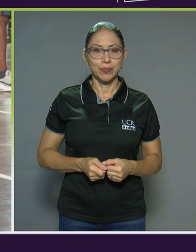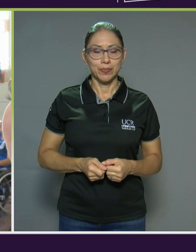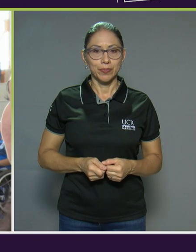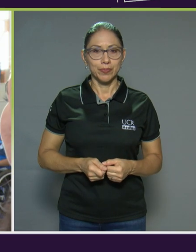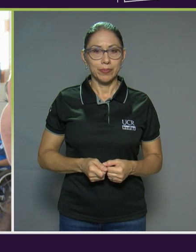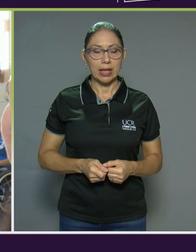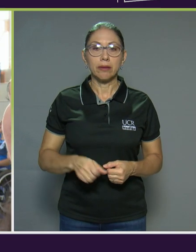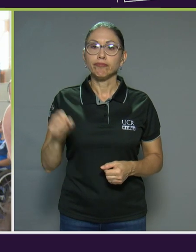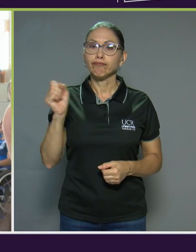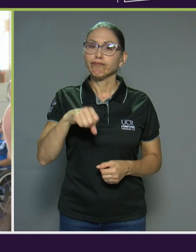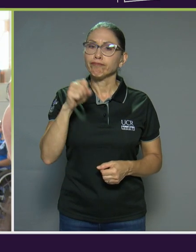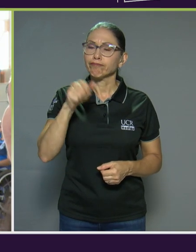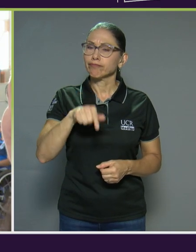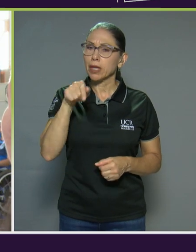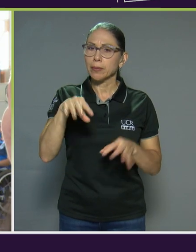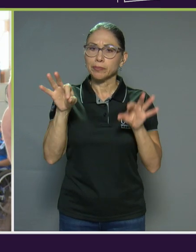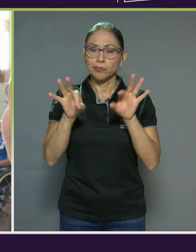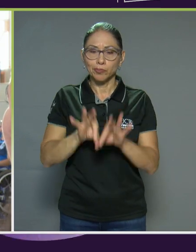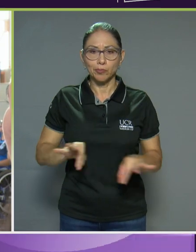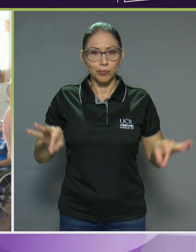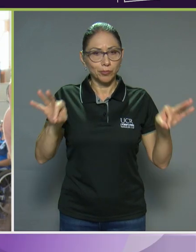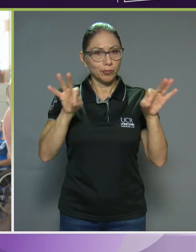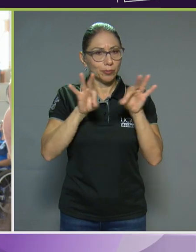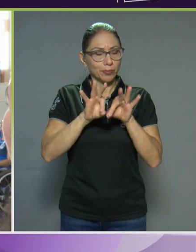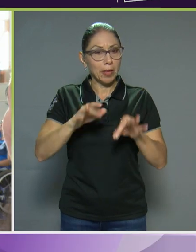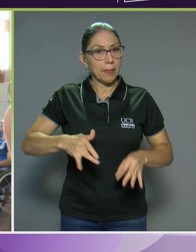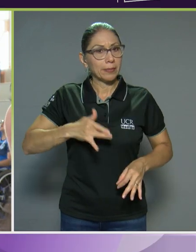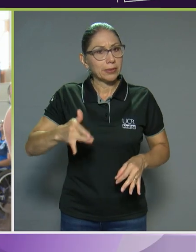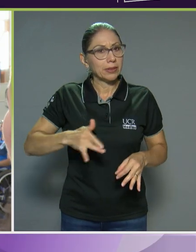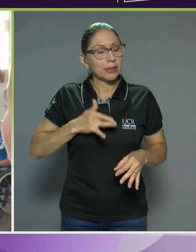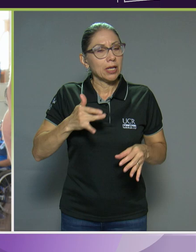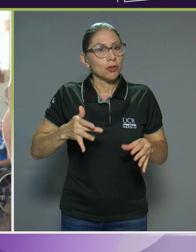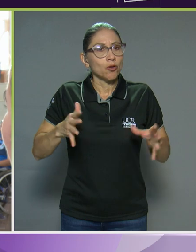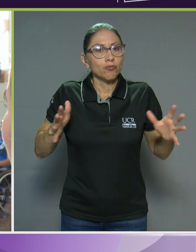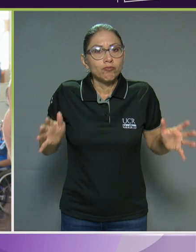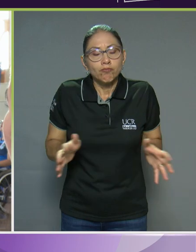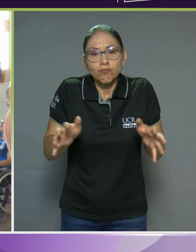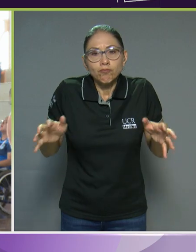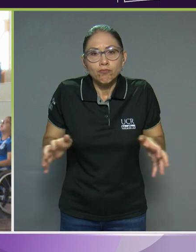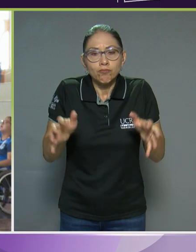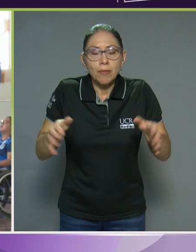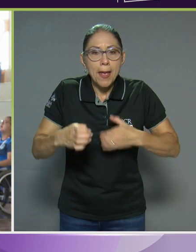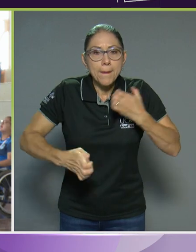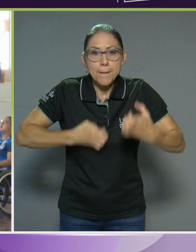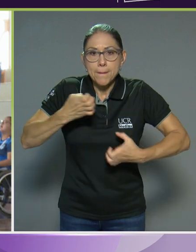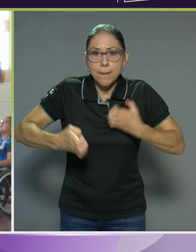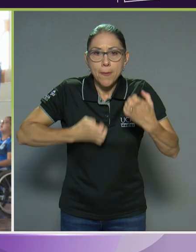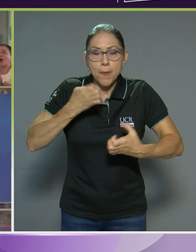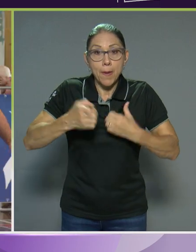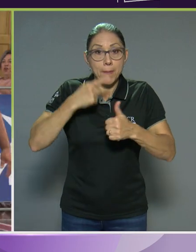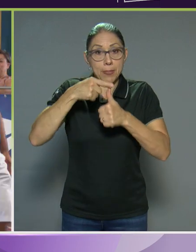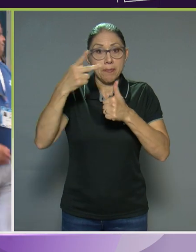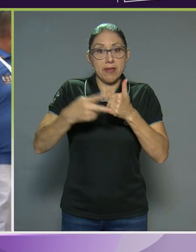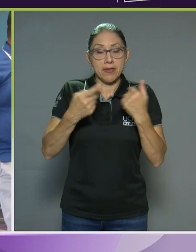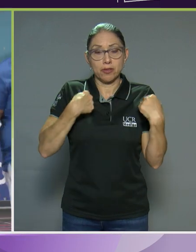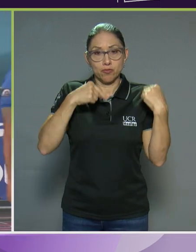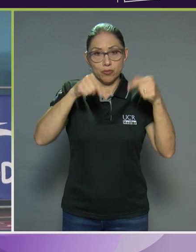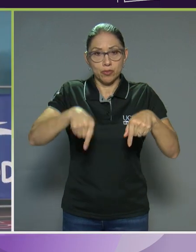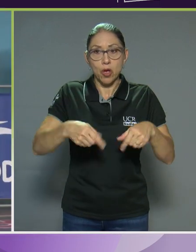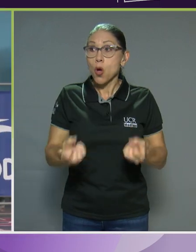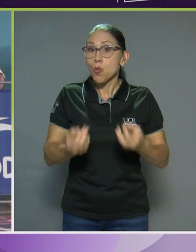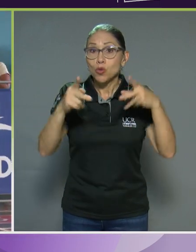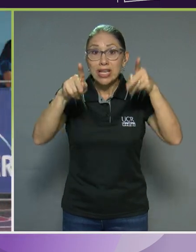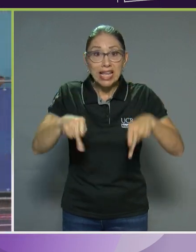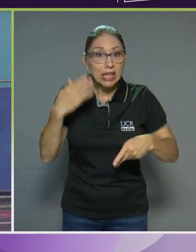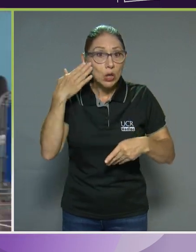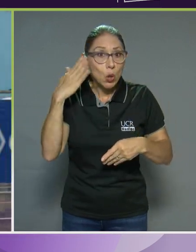Sí, es súper, súper importante y me siento súper motivado, súper emocionado, es mi primera vez. Mucha gente no conoce bochas,